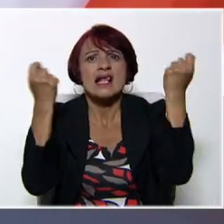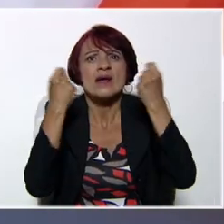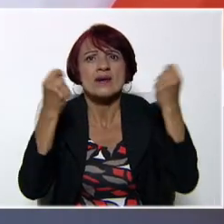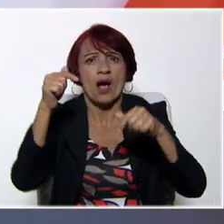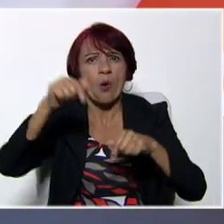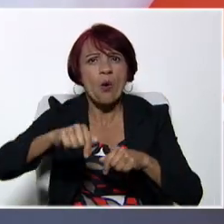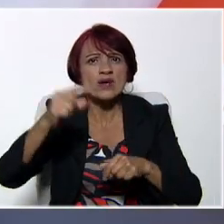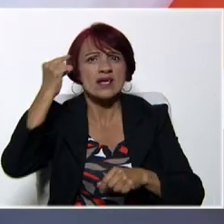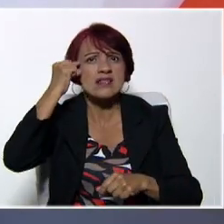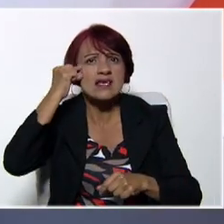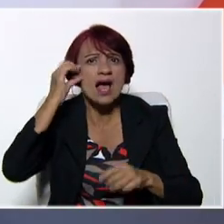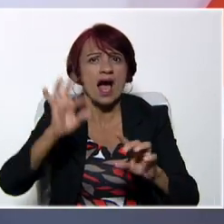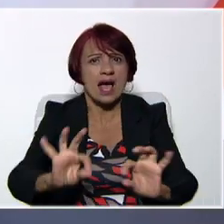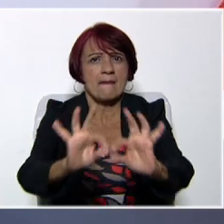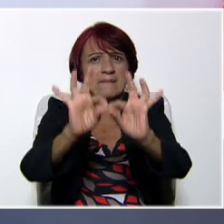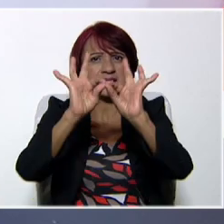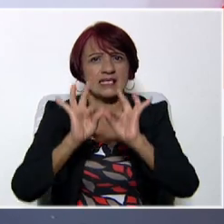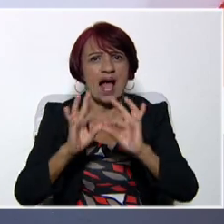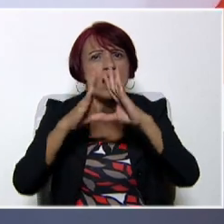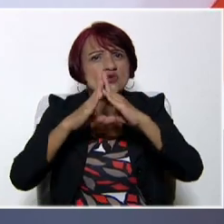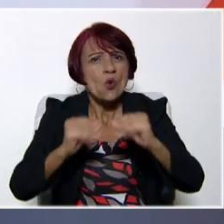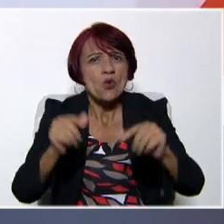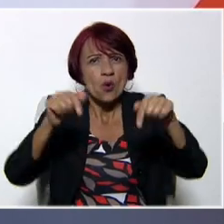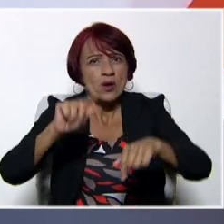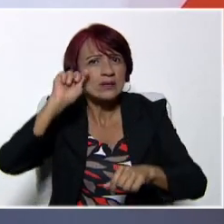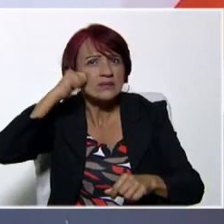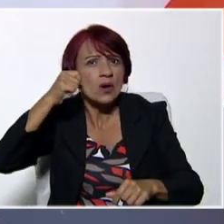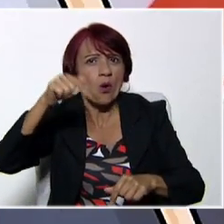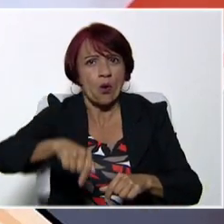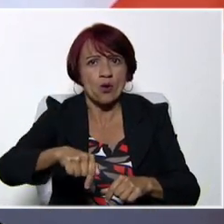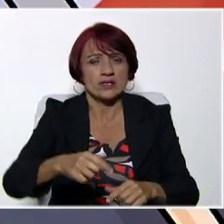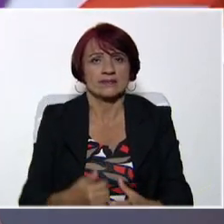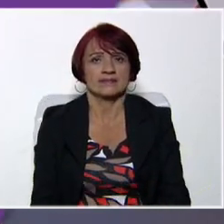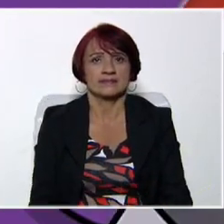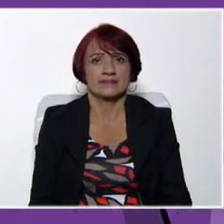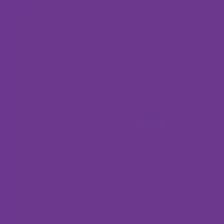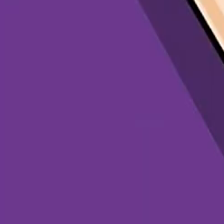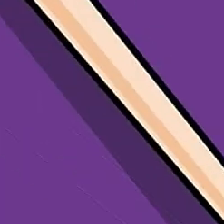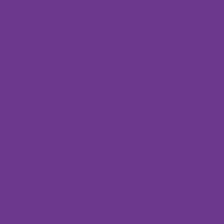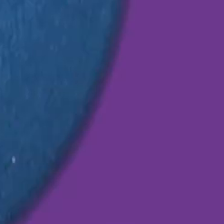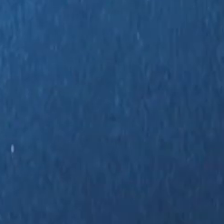celebra, qué se conmemora o qué se recuerda un día como hoy.